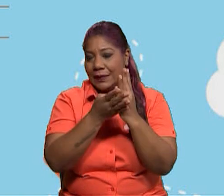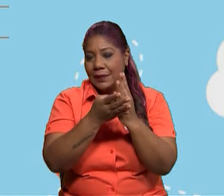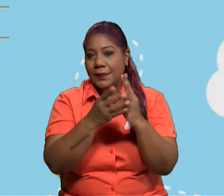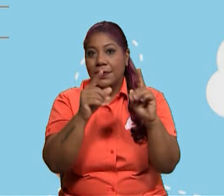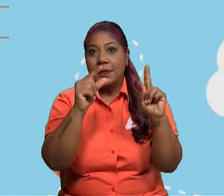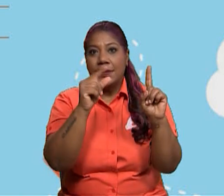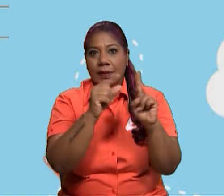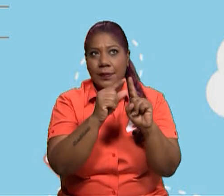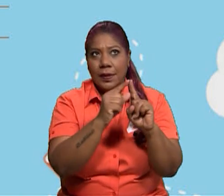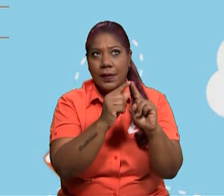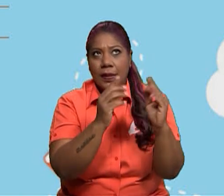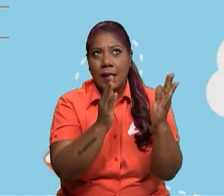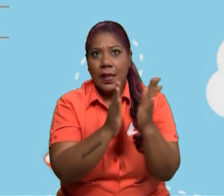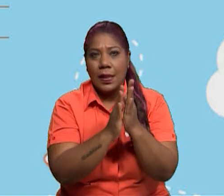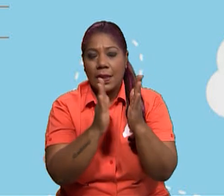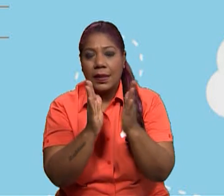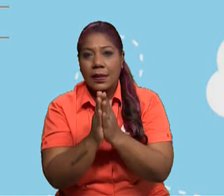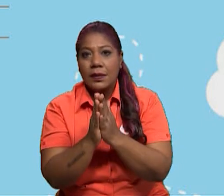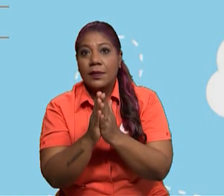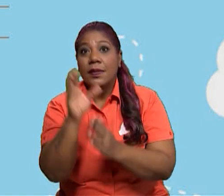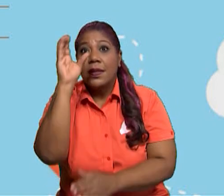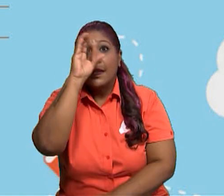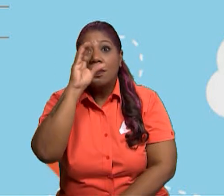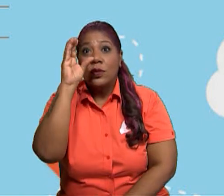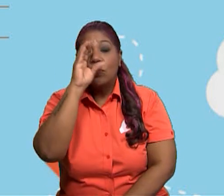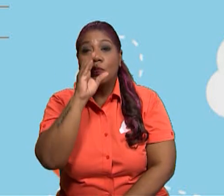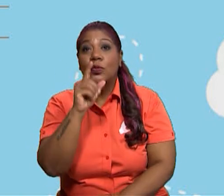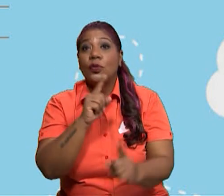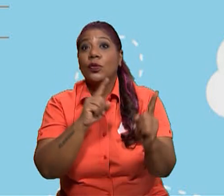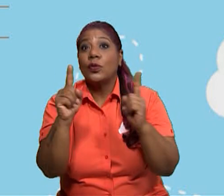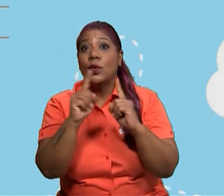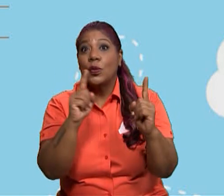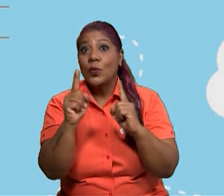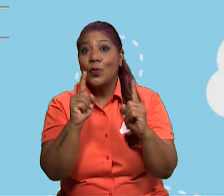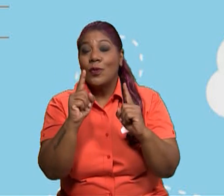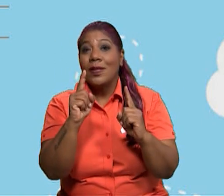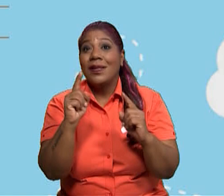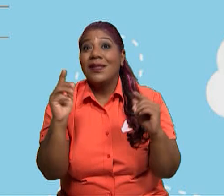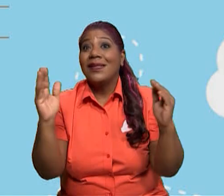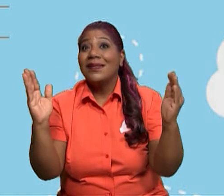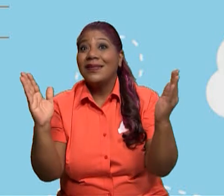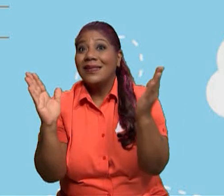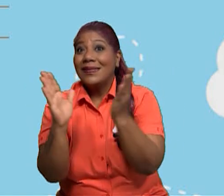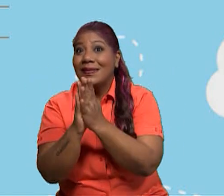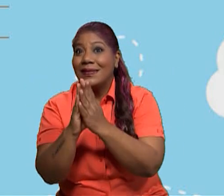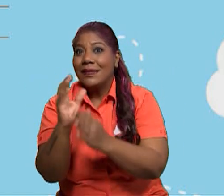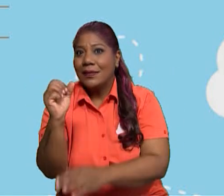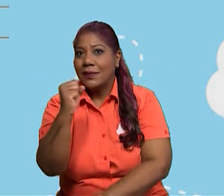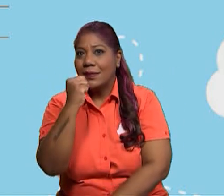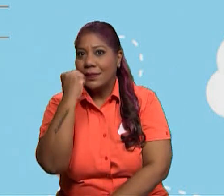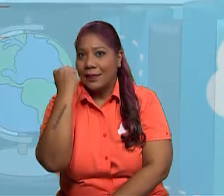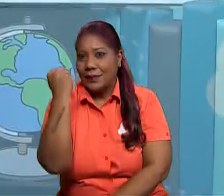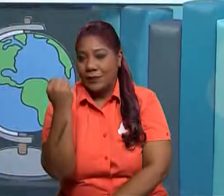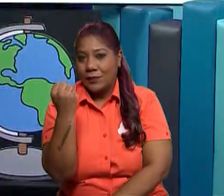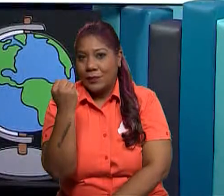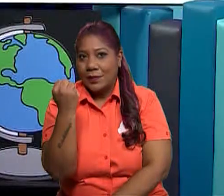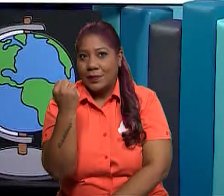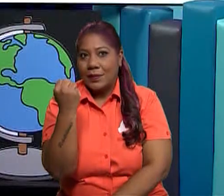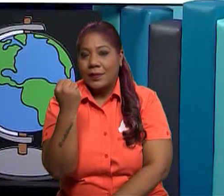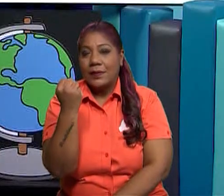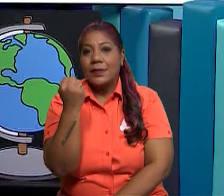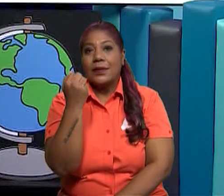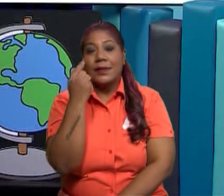fuerza de voz, como es el caso de la sílaba del acento prosódico. Para aquellos niños, vamos a pasar a la mesa,